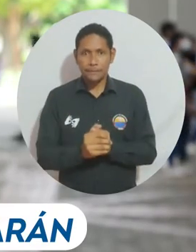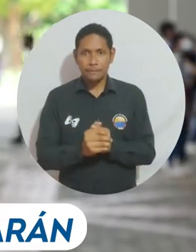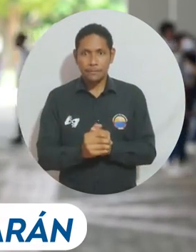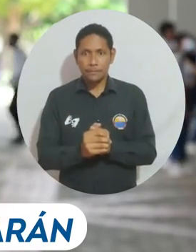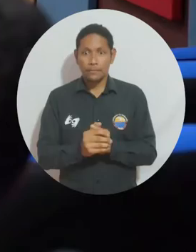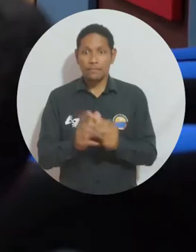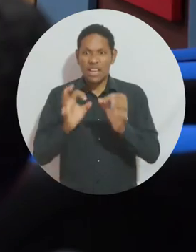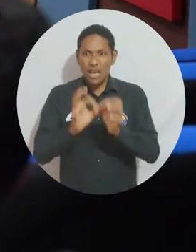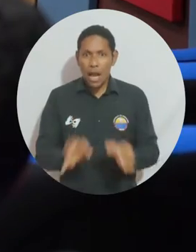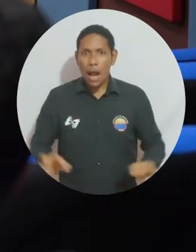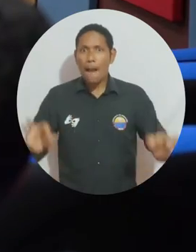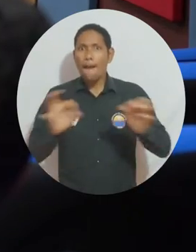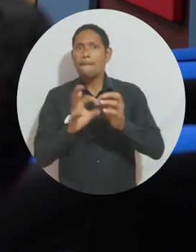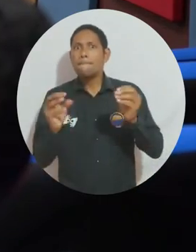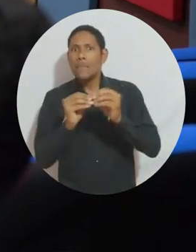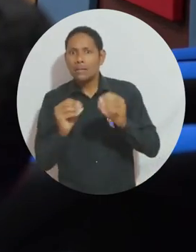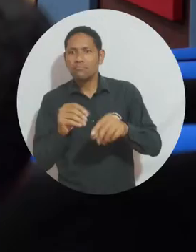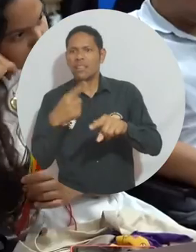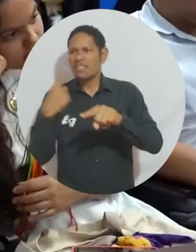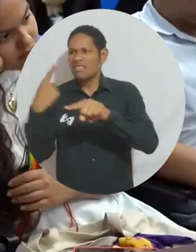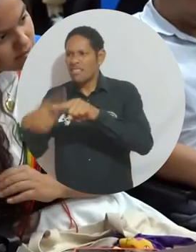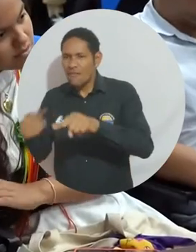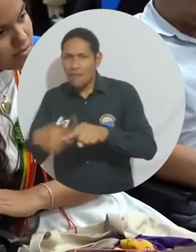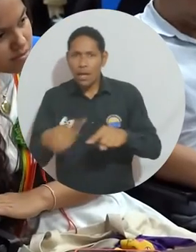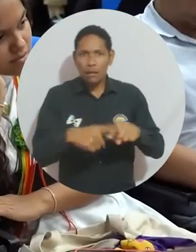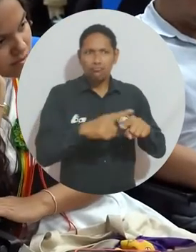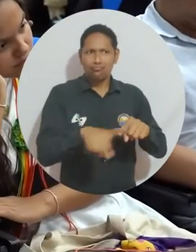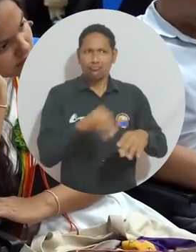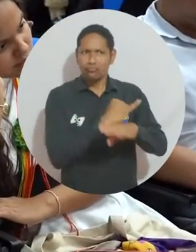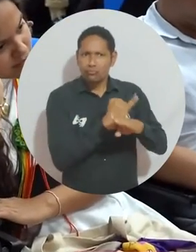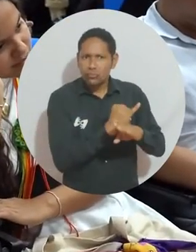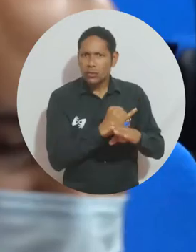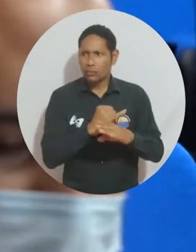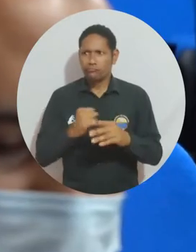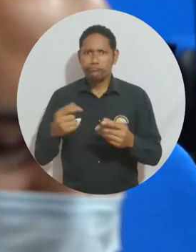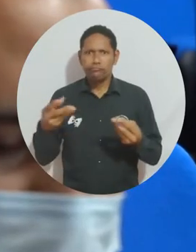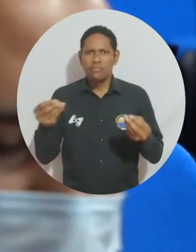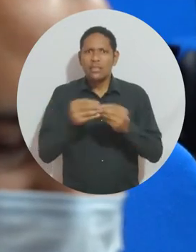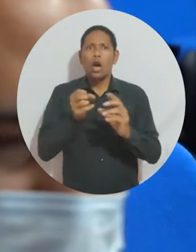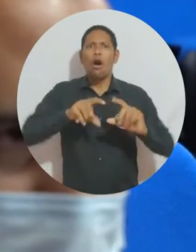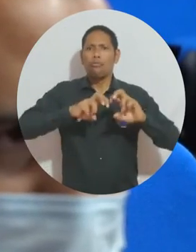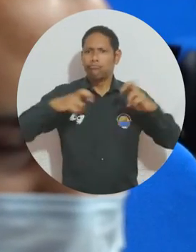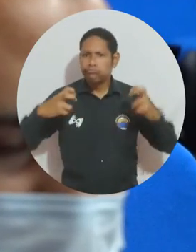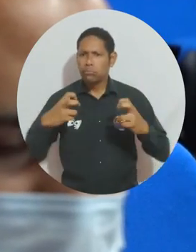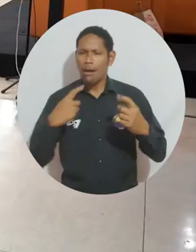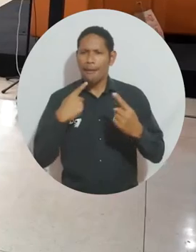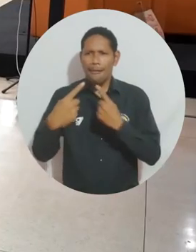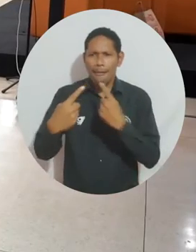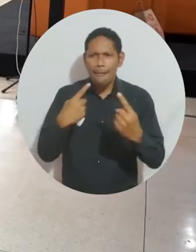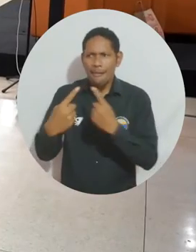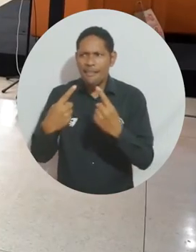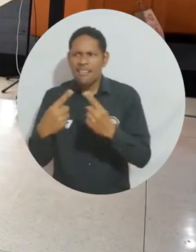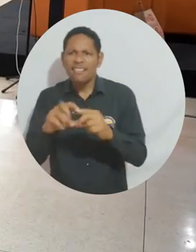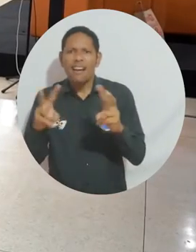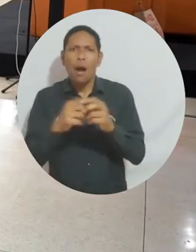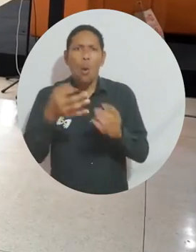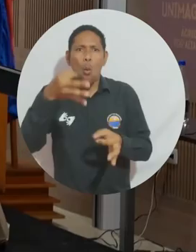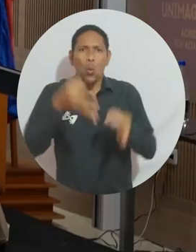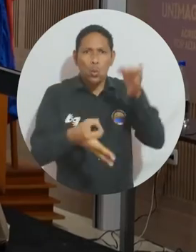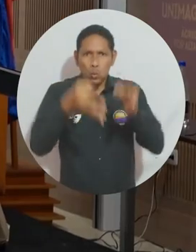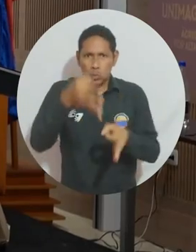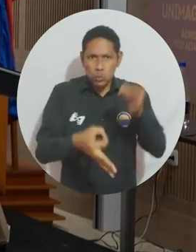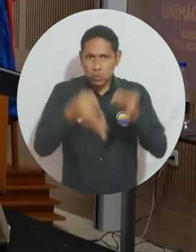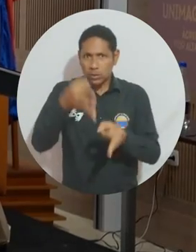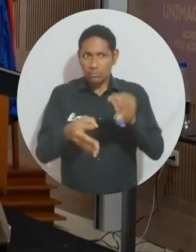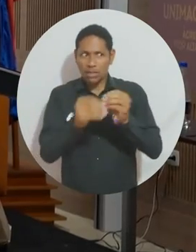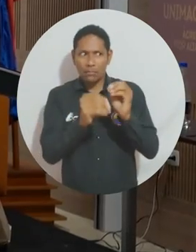nuevo ambiente académico. Como parte de la agenda y en conjunto con el Instituto de Estudios del Ministerio Público, se desarrolló el conversatorio Pluralidad